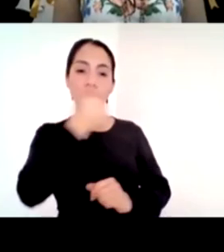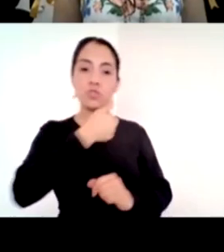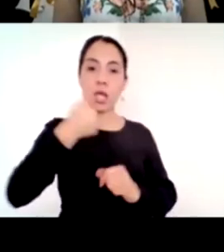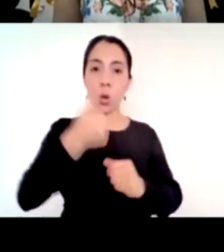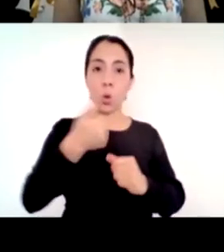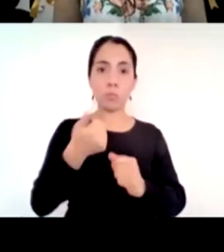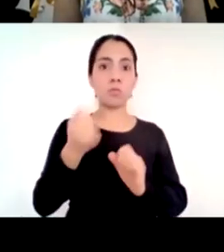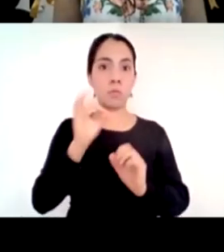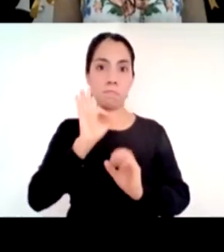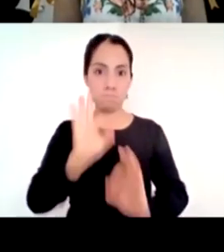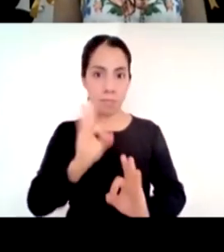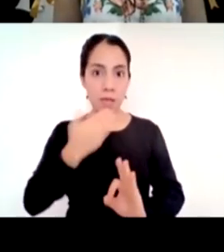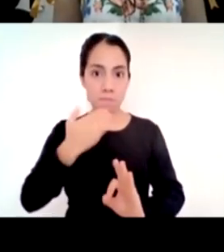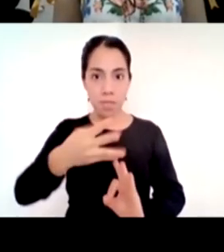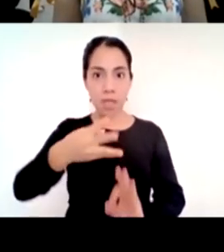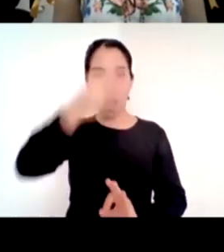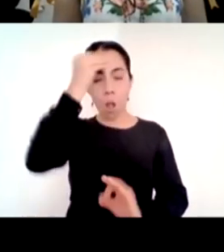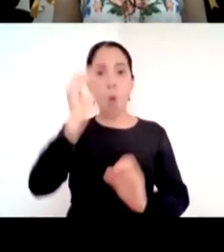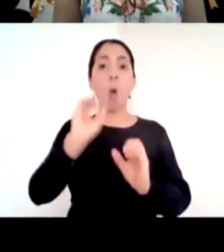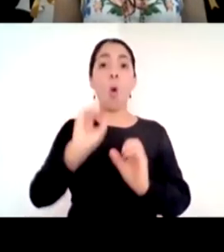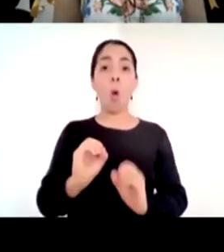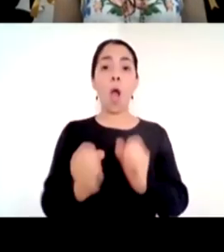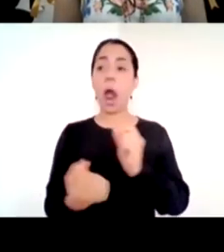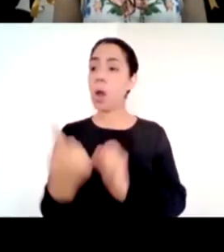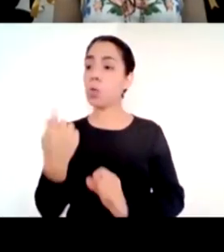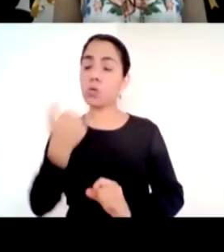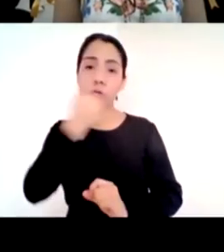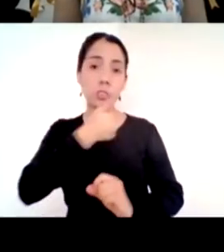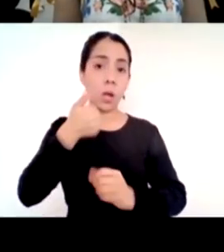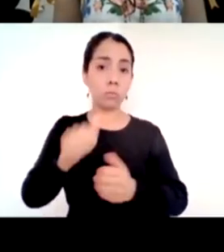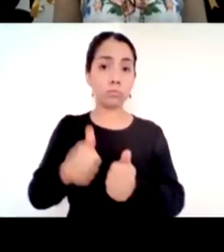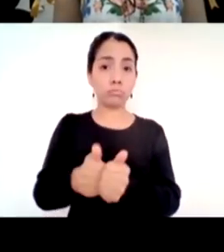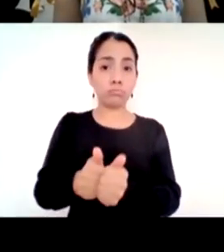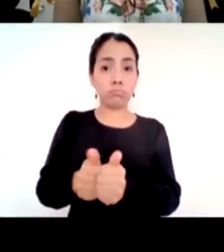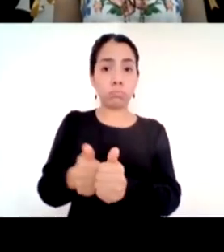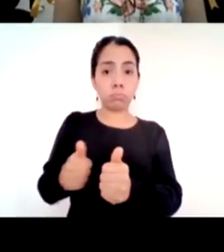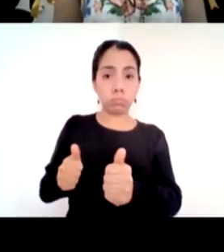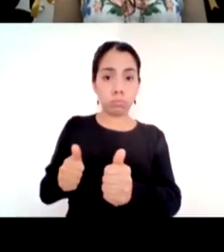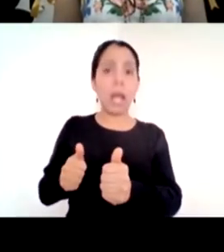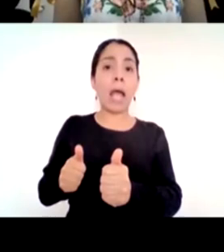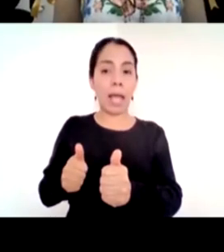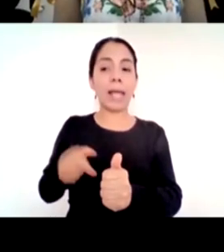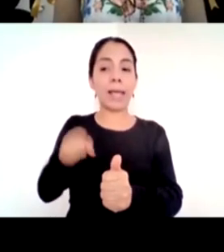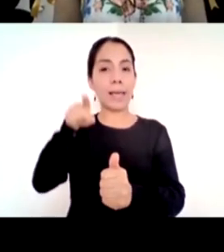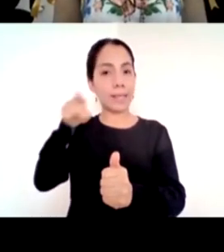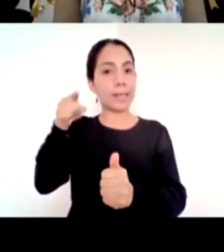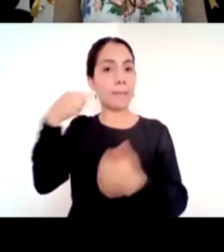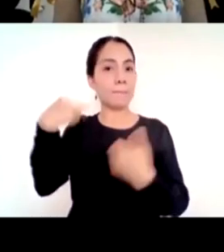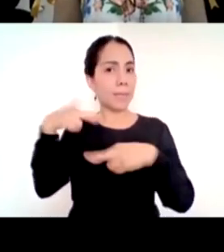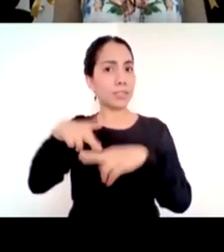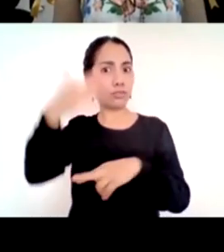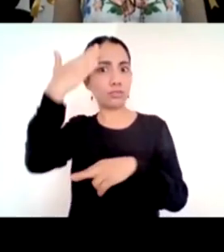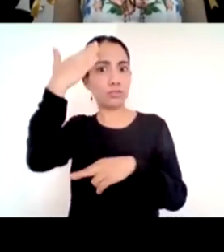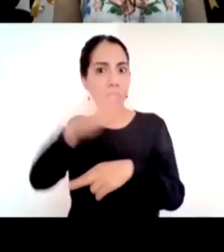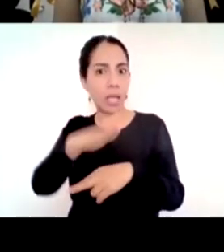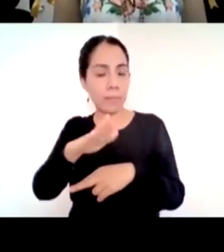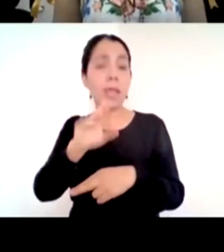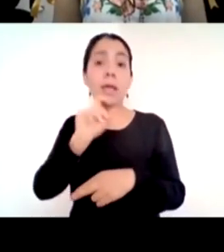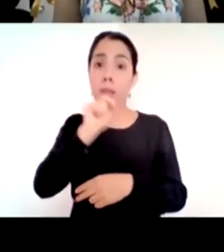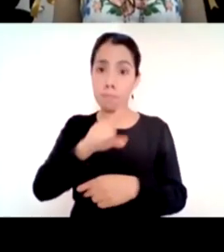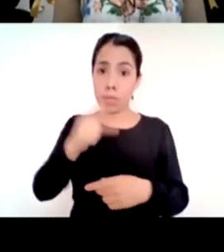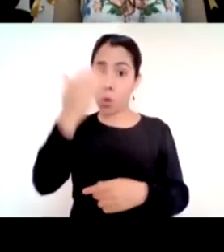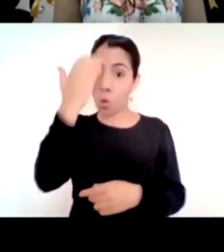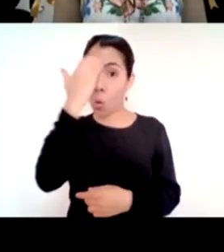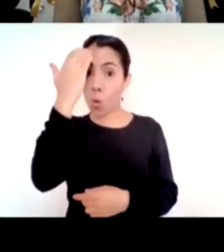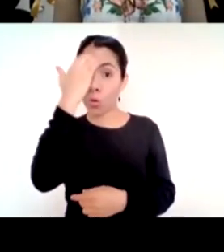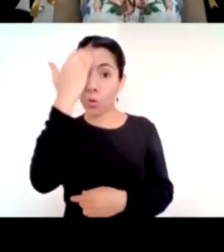casa en su hogar cuando estás confinado 50 días y sabe si ese niño que está en primero